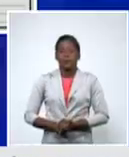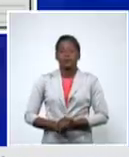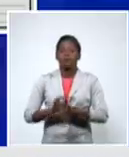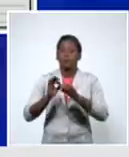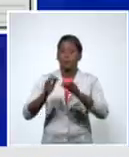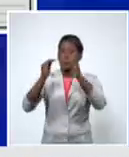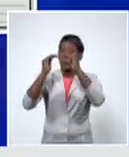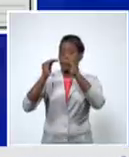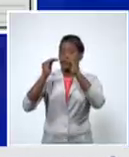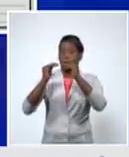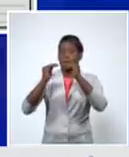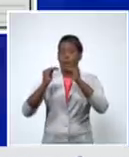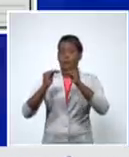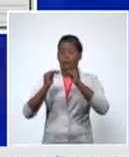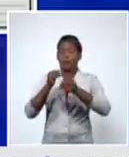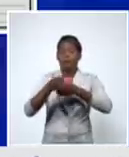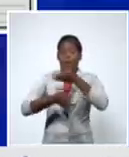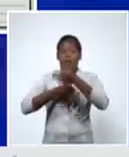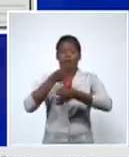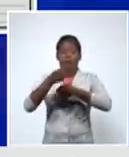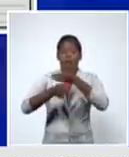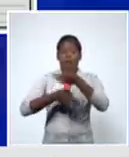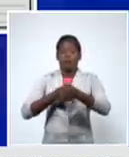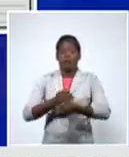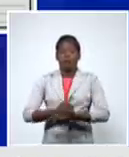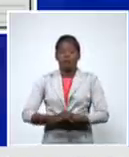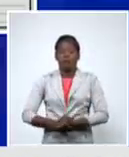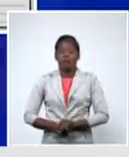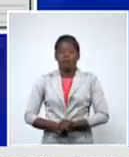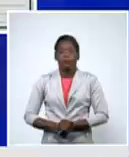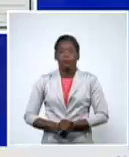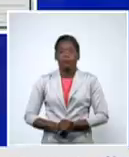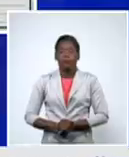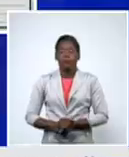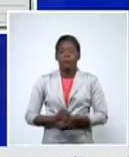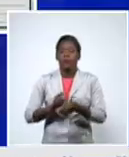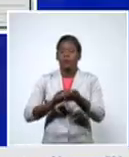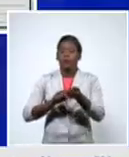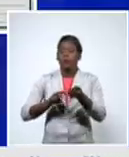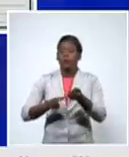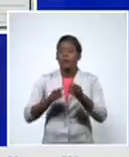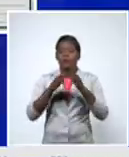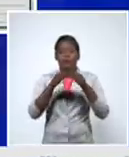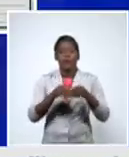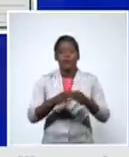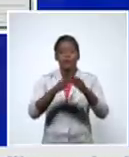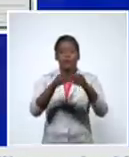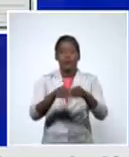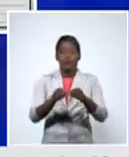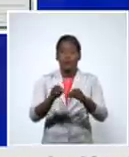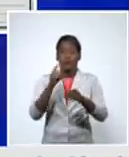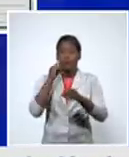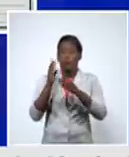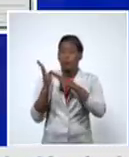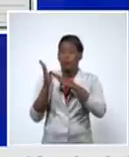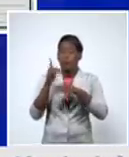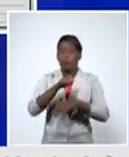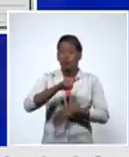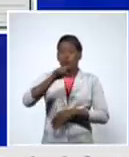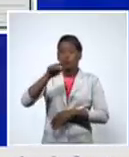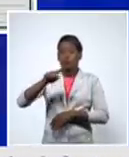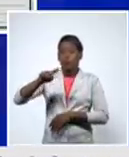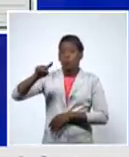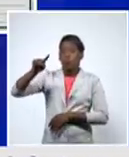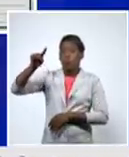mayores tasas la provincia Granma que en la curva sí se ve el incremento que ha